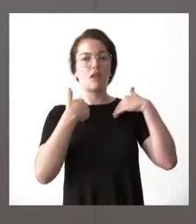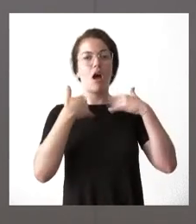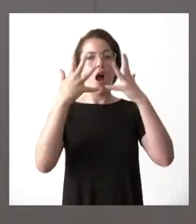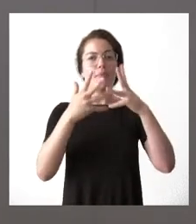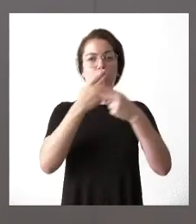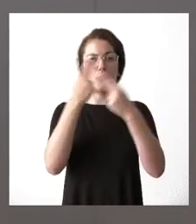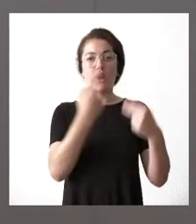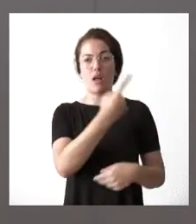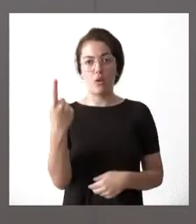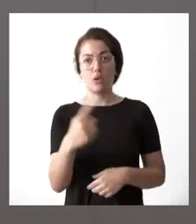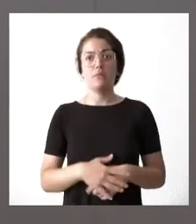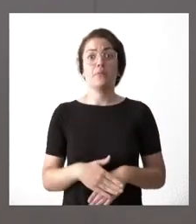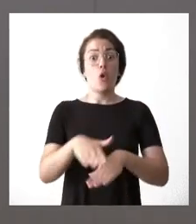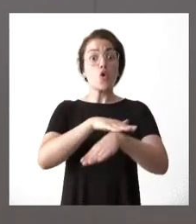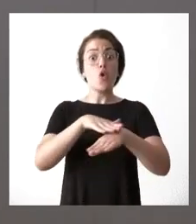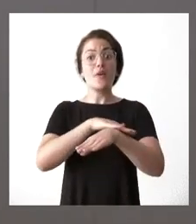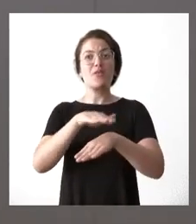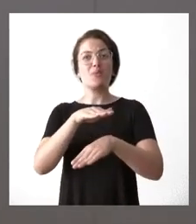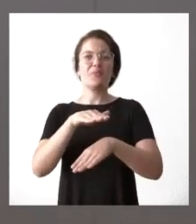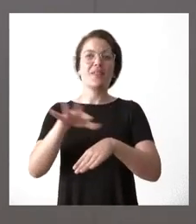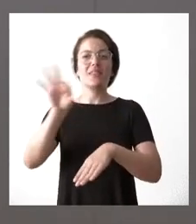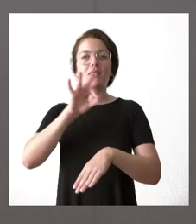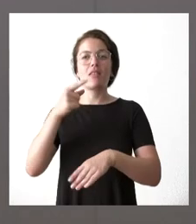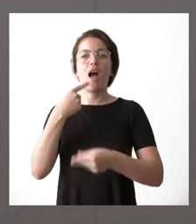el gobierno ha decidido plantear su